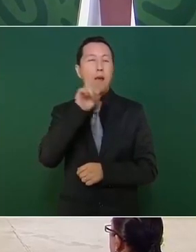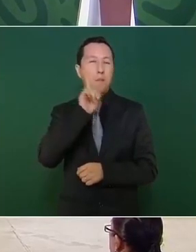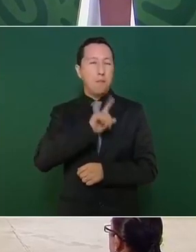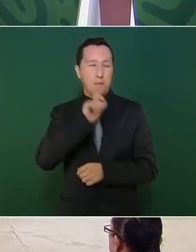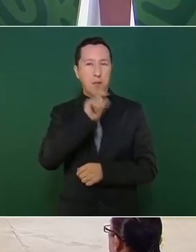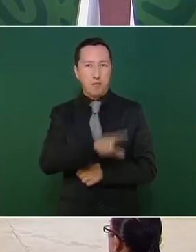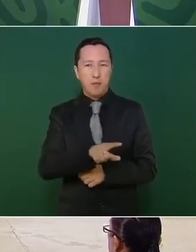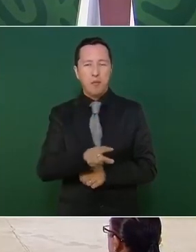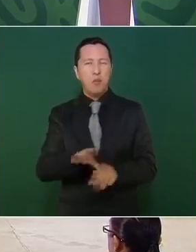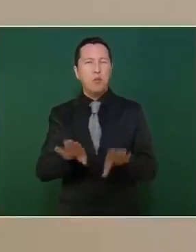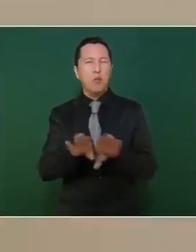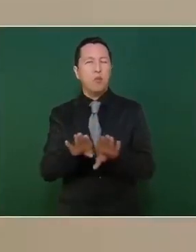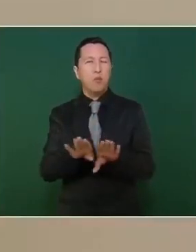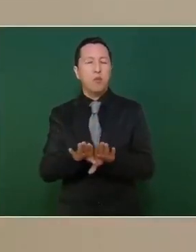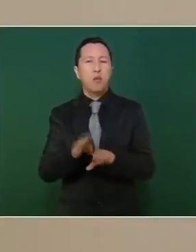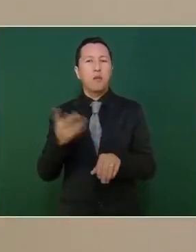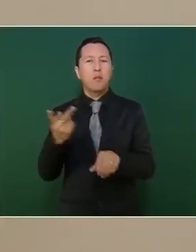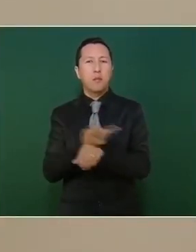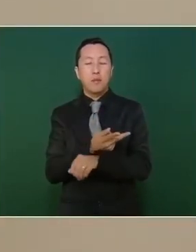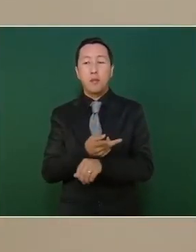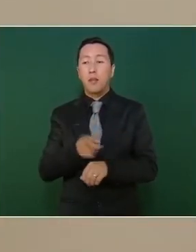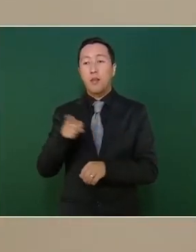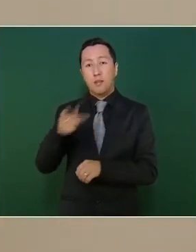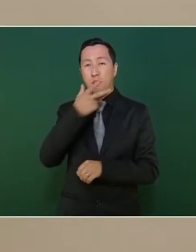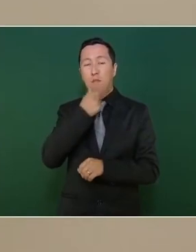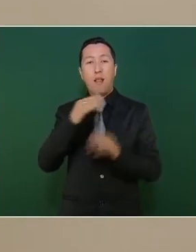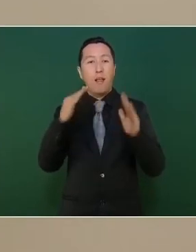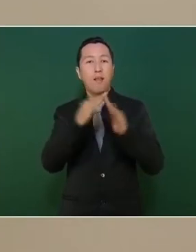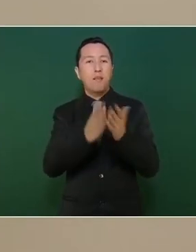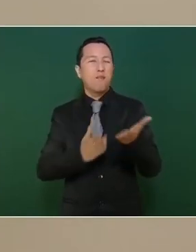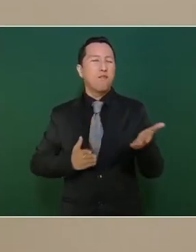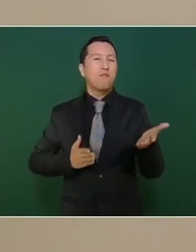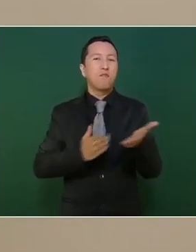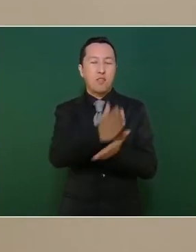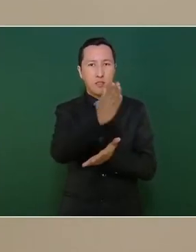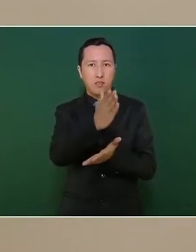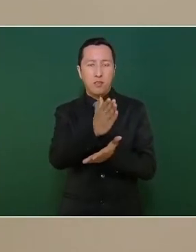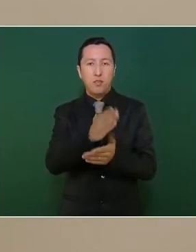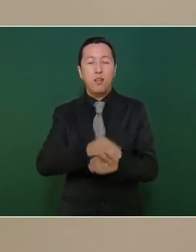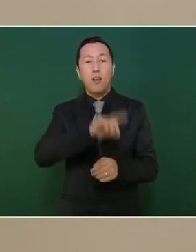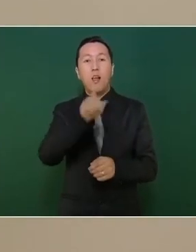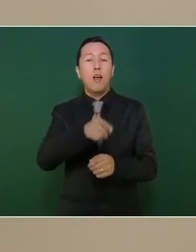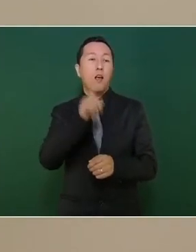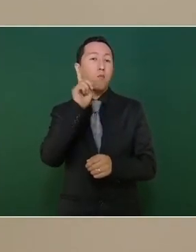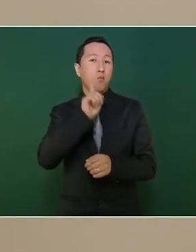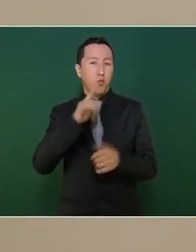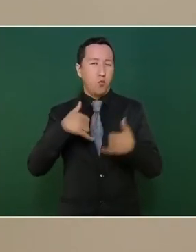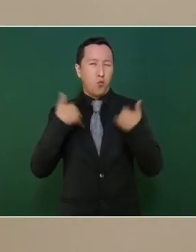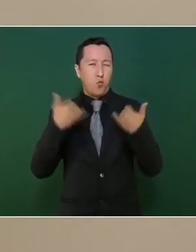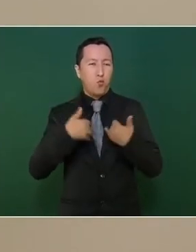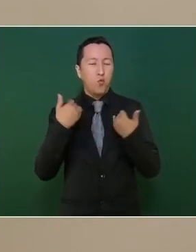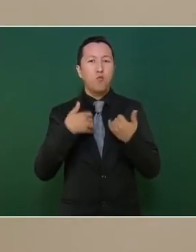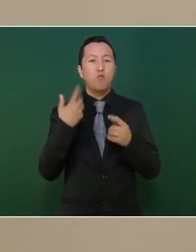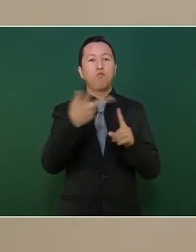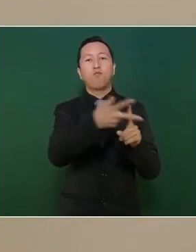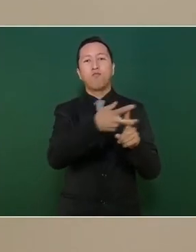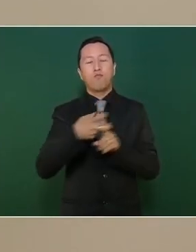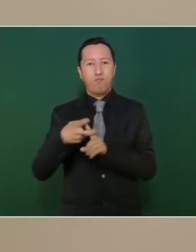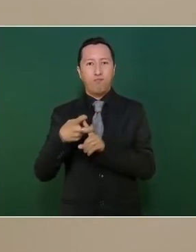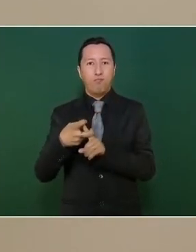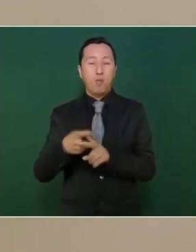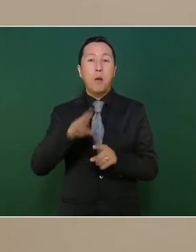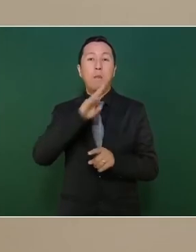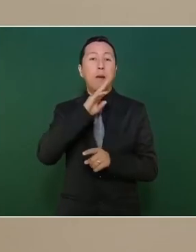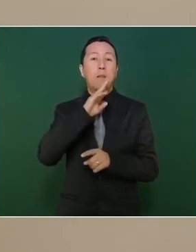se introdujo por la fuerza a un domicilio, sustrajo a la menor. La madre trató de evitar que la